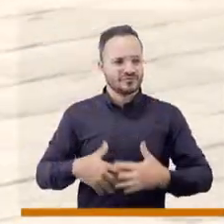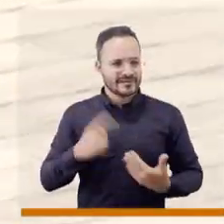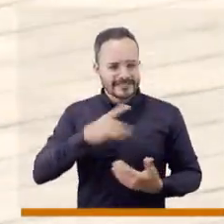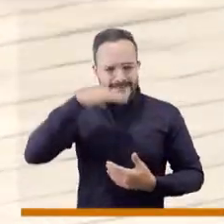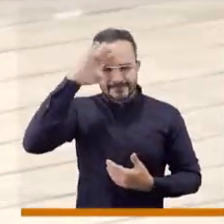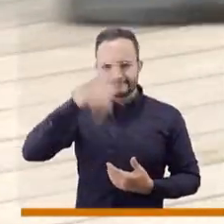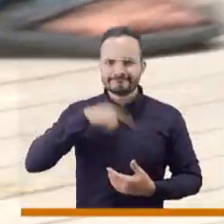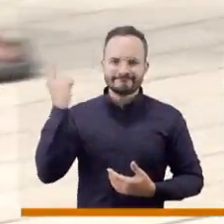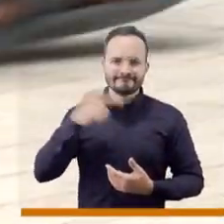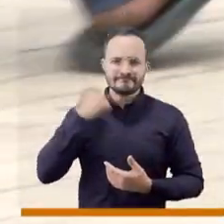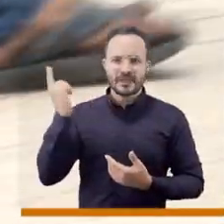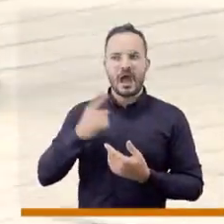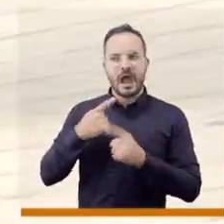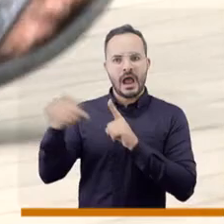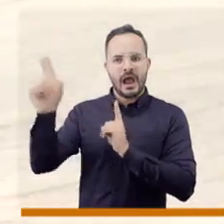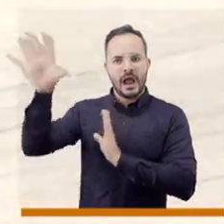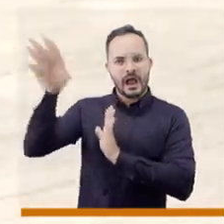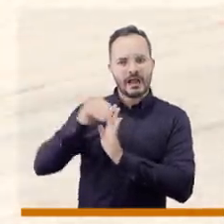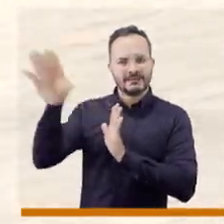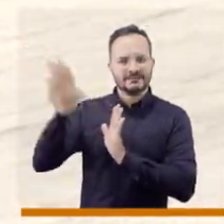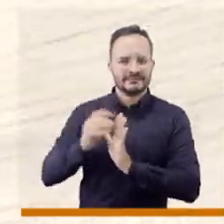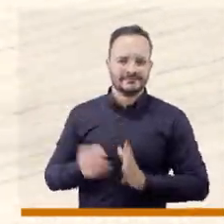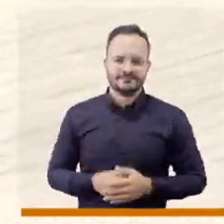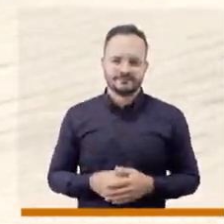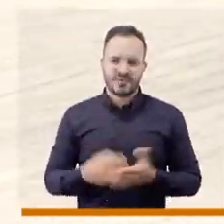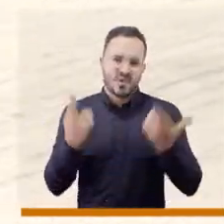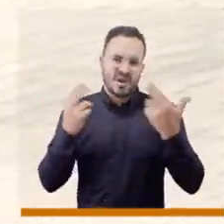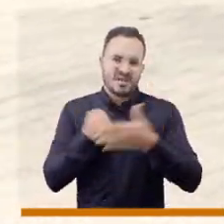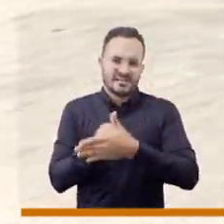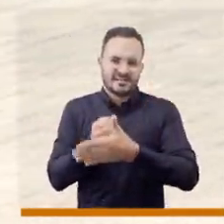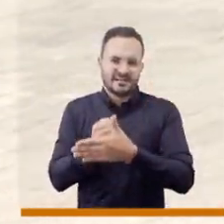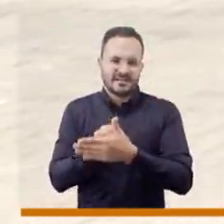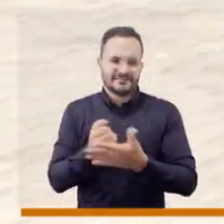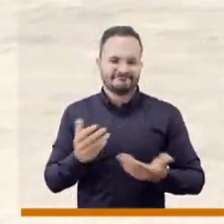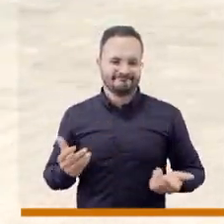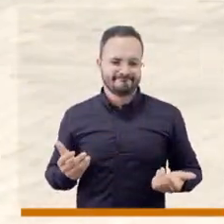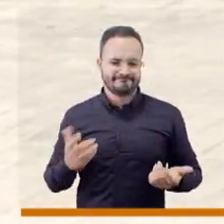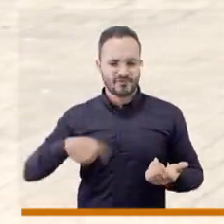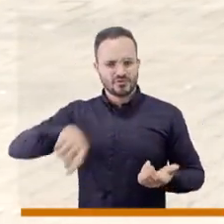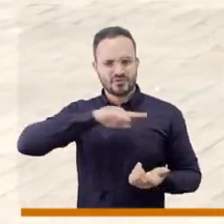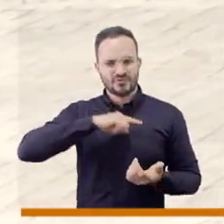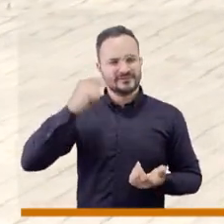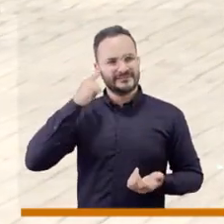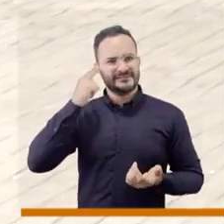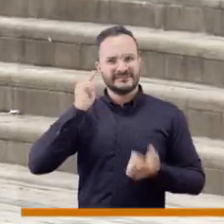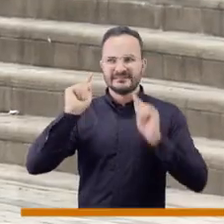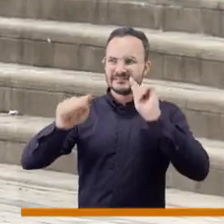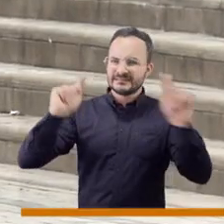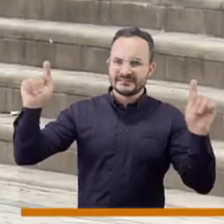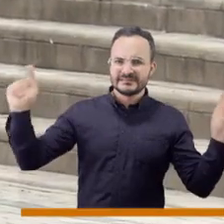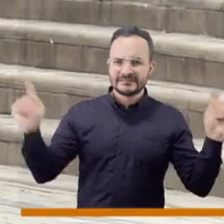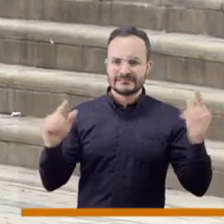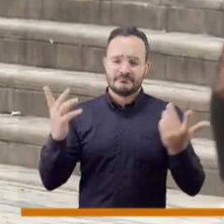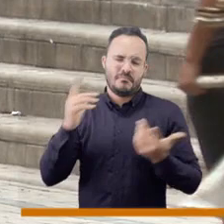funcionado a nosotros, cierto, pero acá sí diría yo que tenemos que tratar de